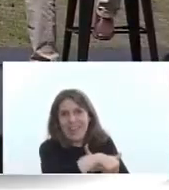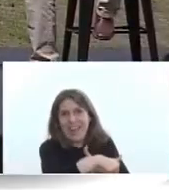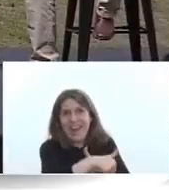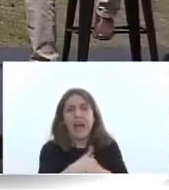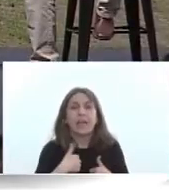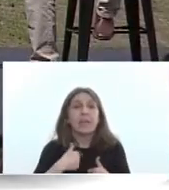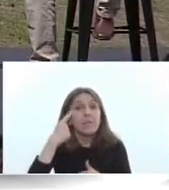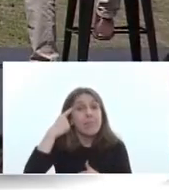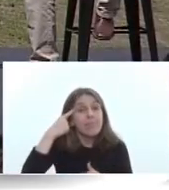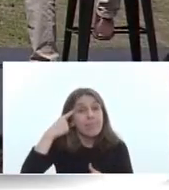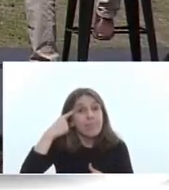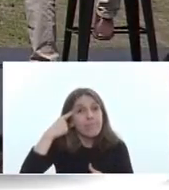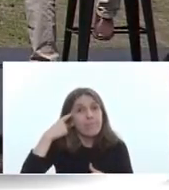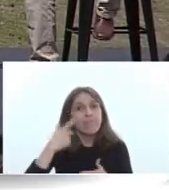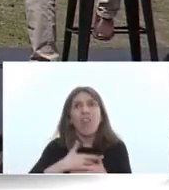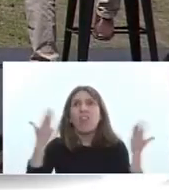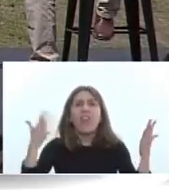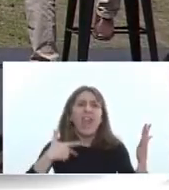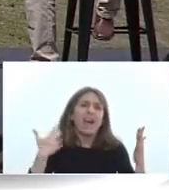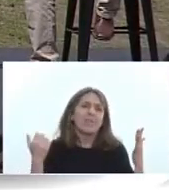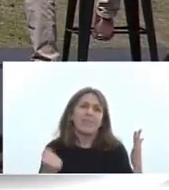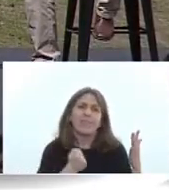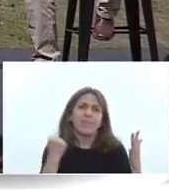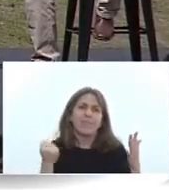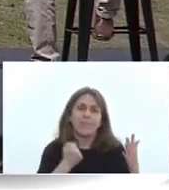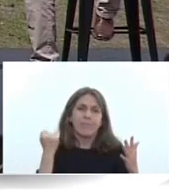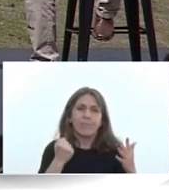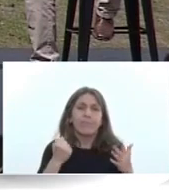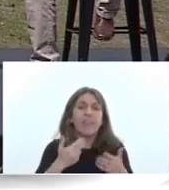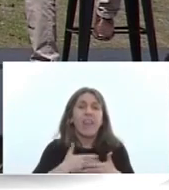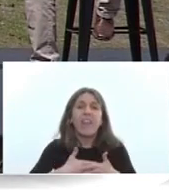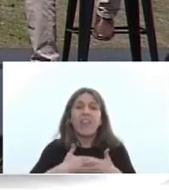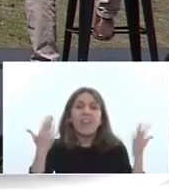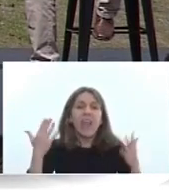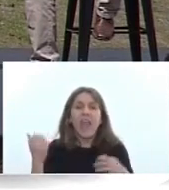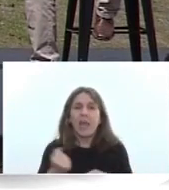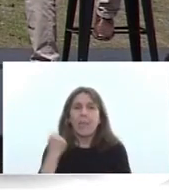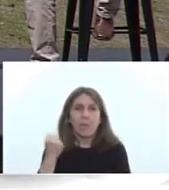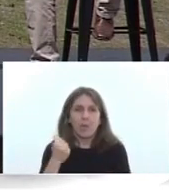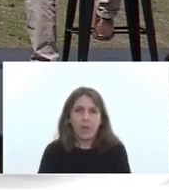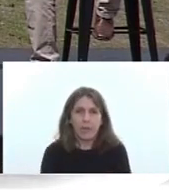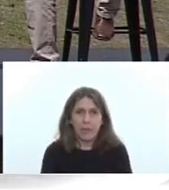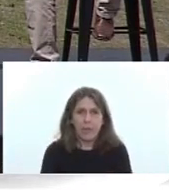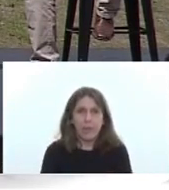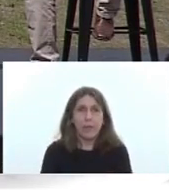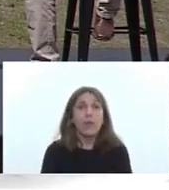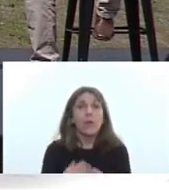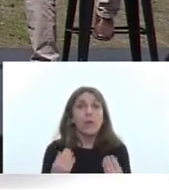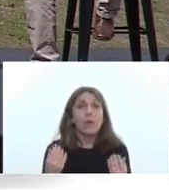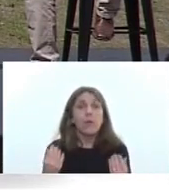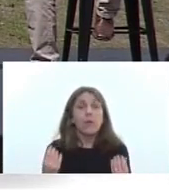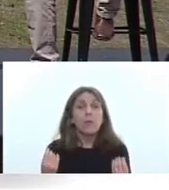creo que es un día importante, es un día importante, porque